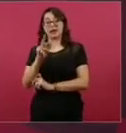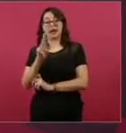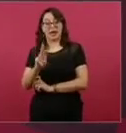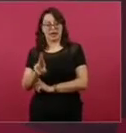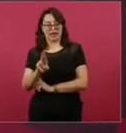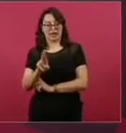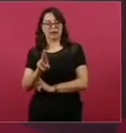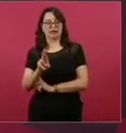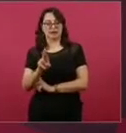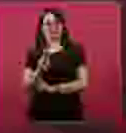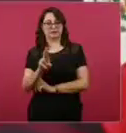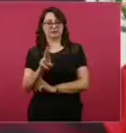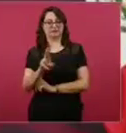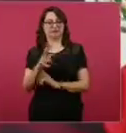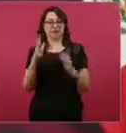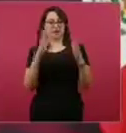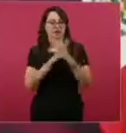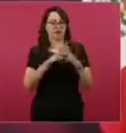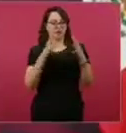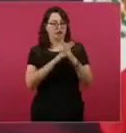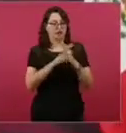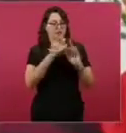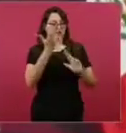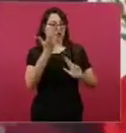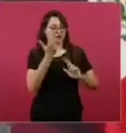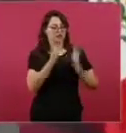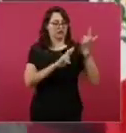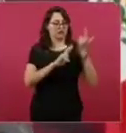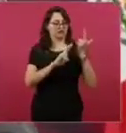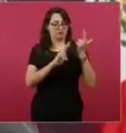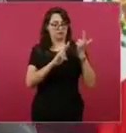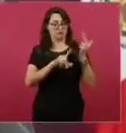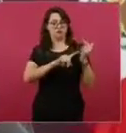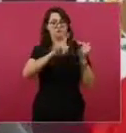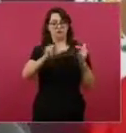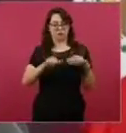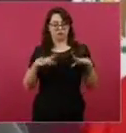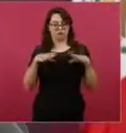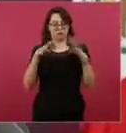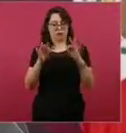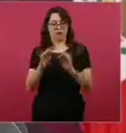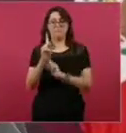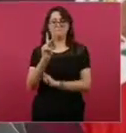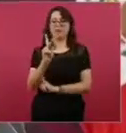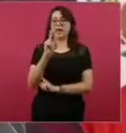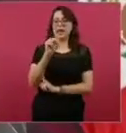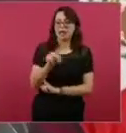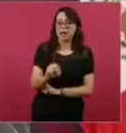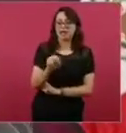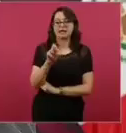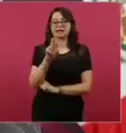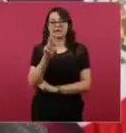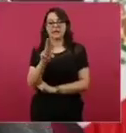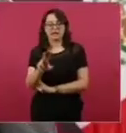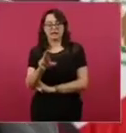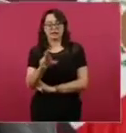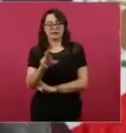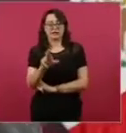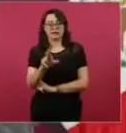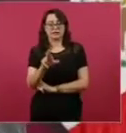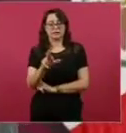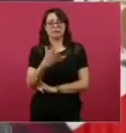Después de la Revolución había muchos partidos regionales y el presidente Calles